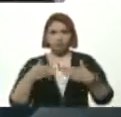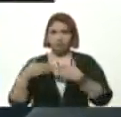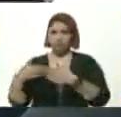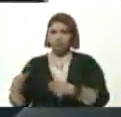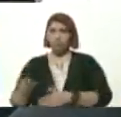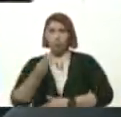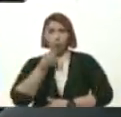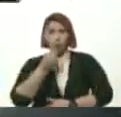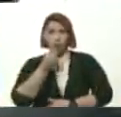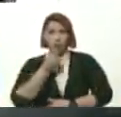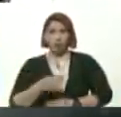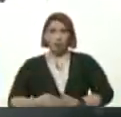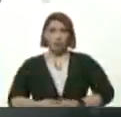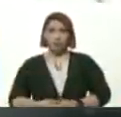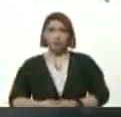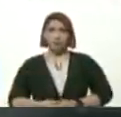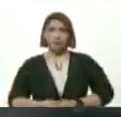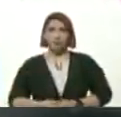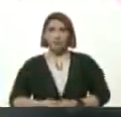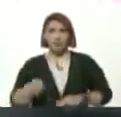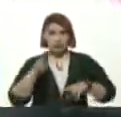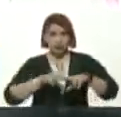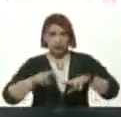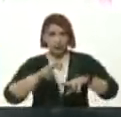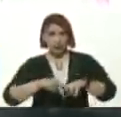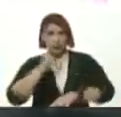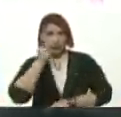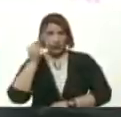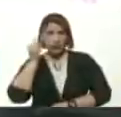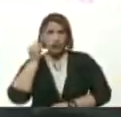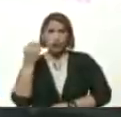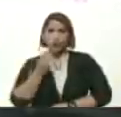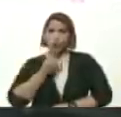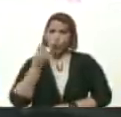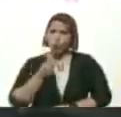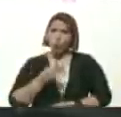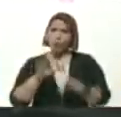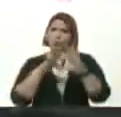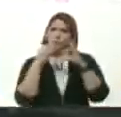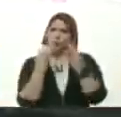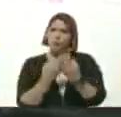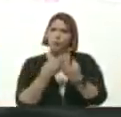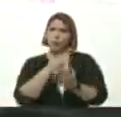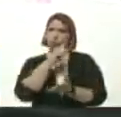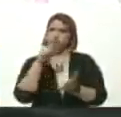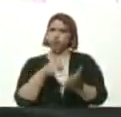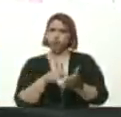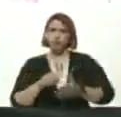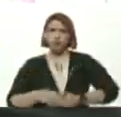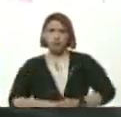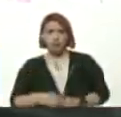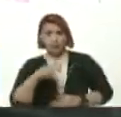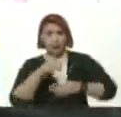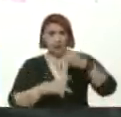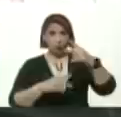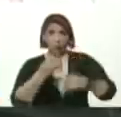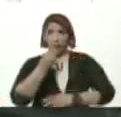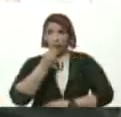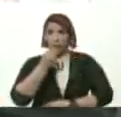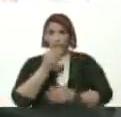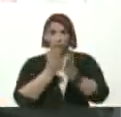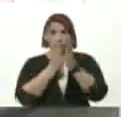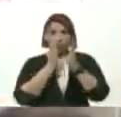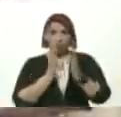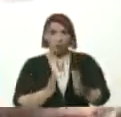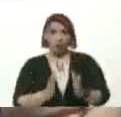Su Comida Al Niño A La Niña Al Joven A La Familia El Programa De Alimentación Escolar